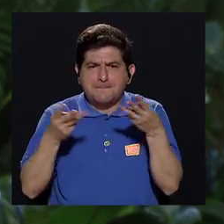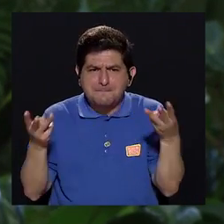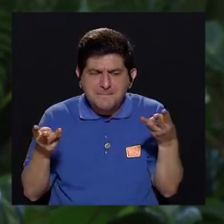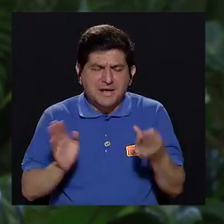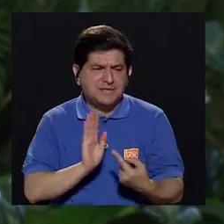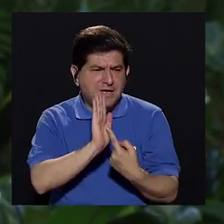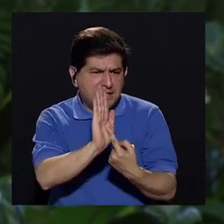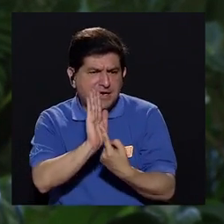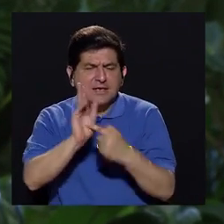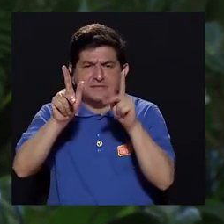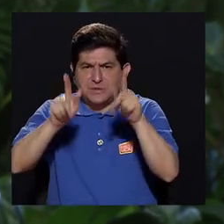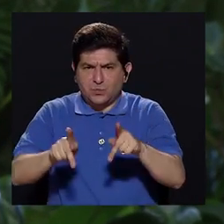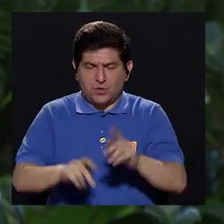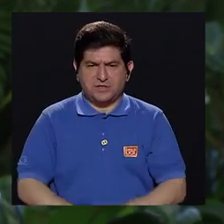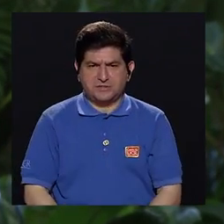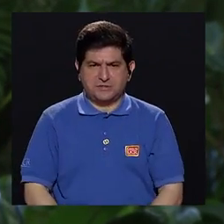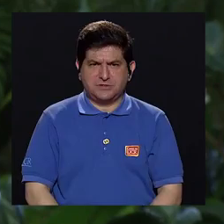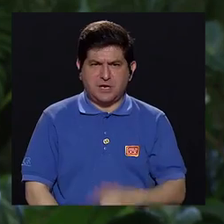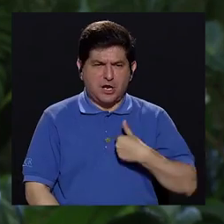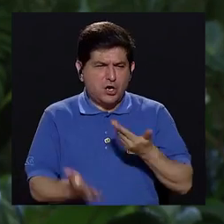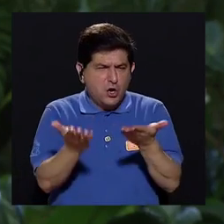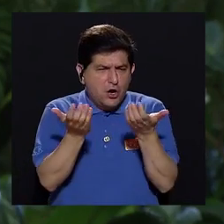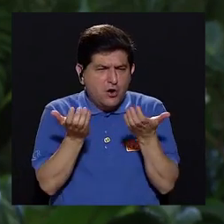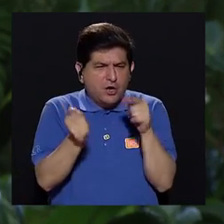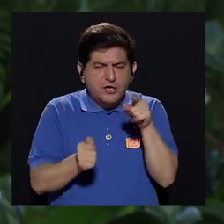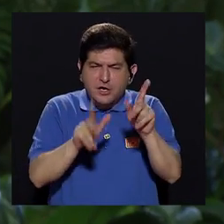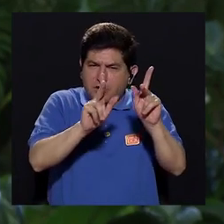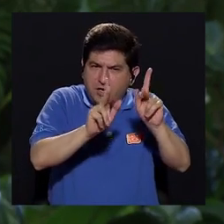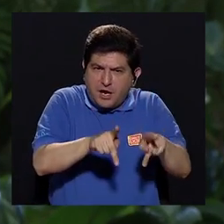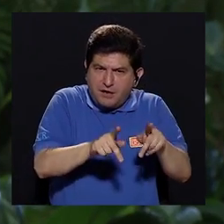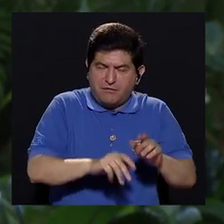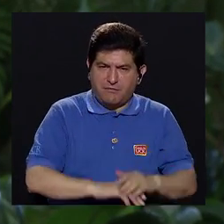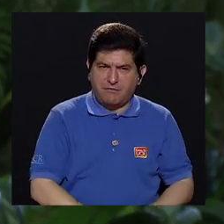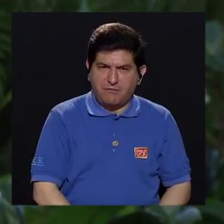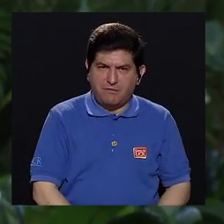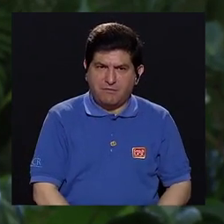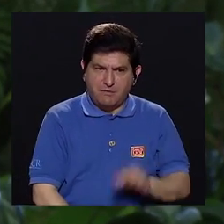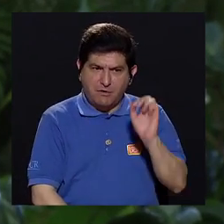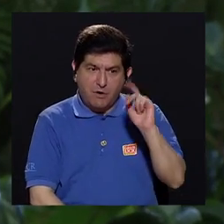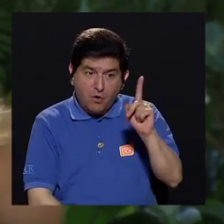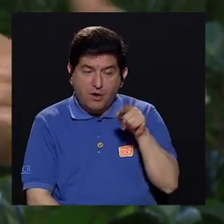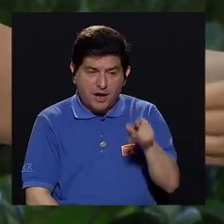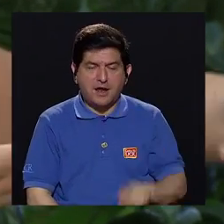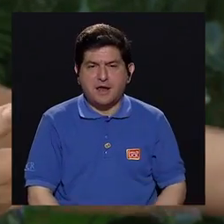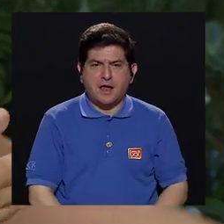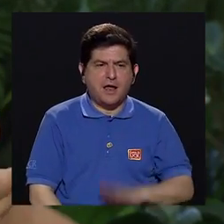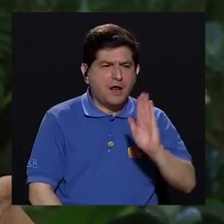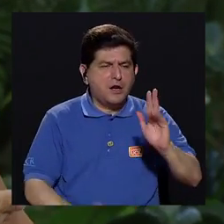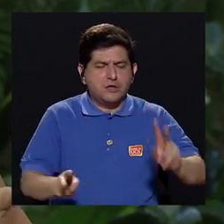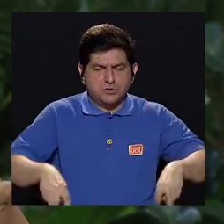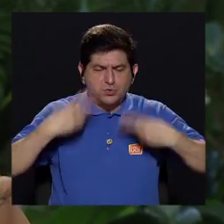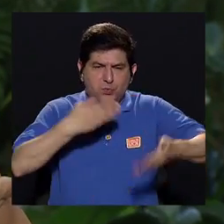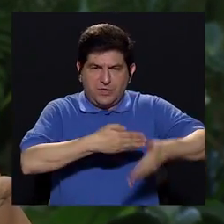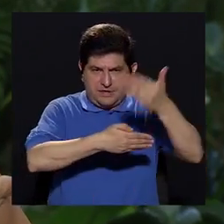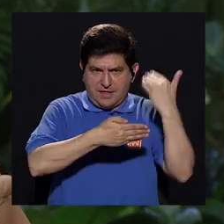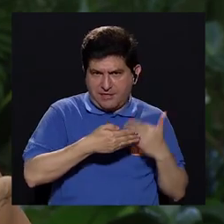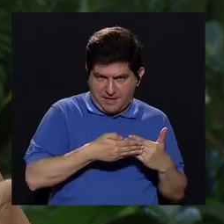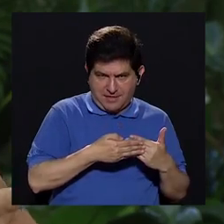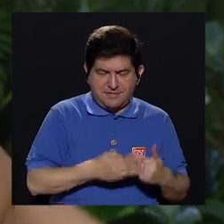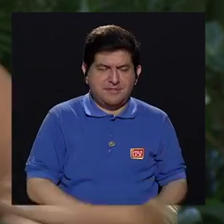que se les van a presentar al Señor, lo que yo quiero lograr con el Señor, va a tomar toda su vida anterior